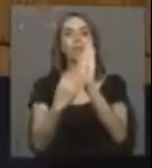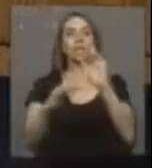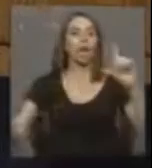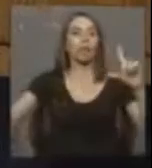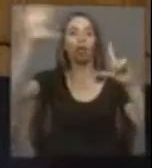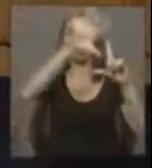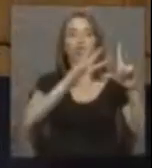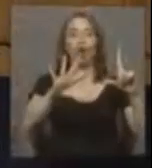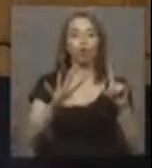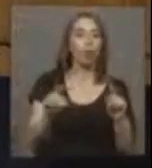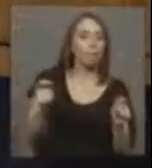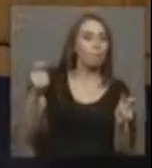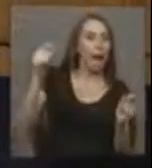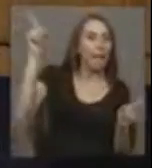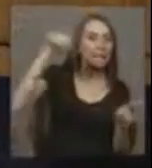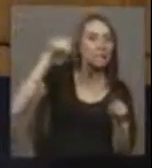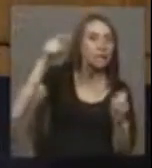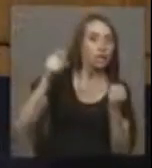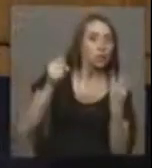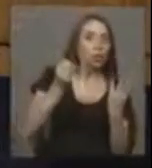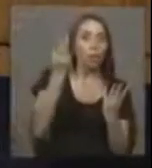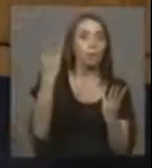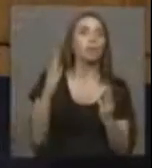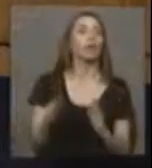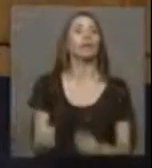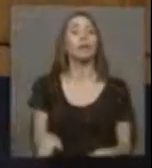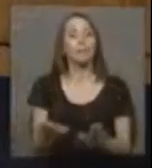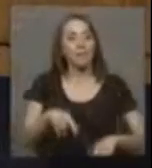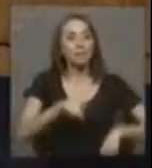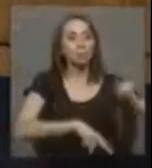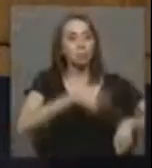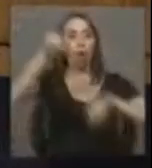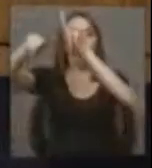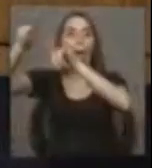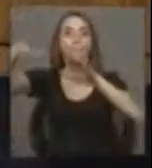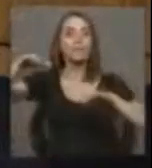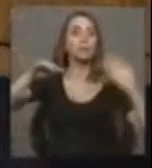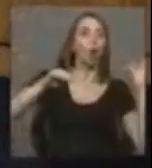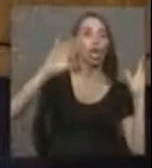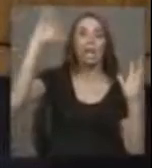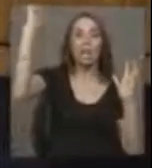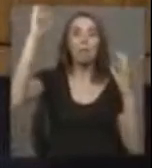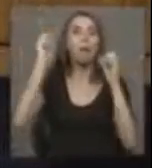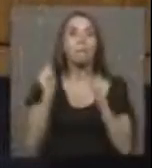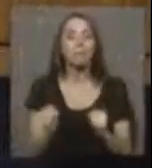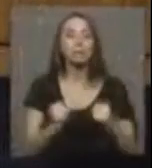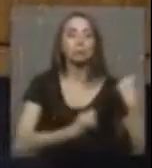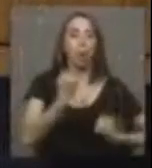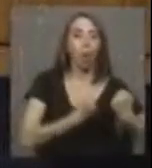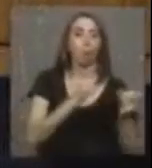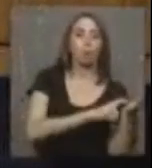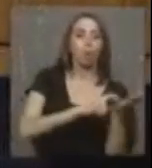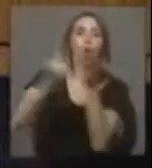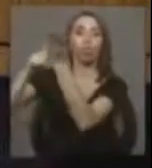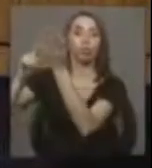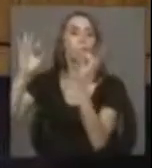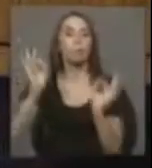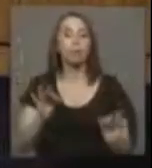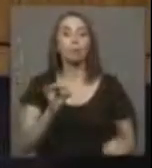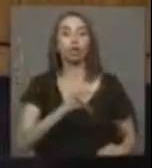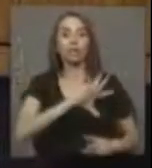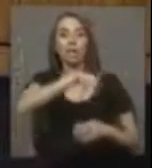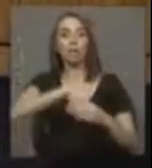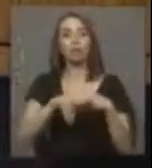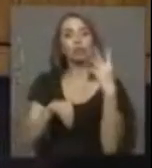Son cifras parecidas. Tenemos los mismos suelos, el mismo clima, la misma capacidad de producir. Chile es uno de los tres